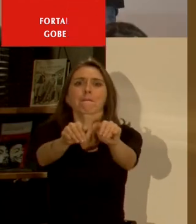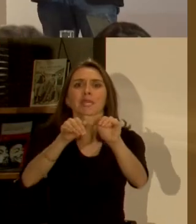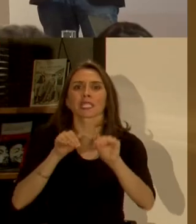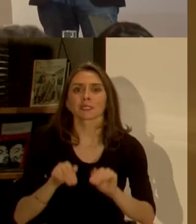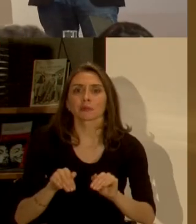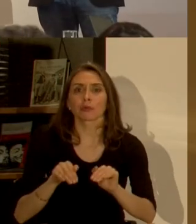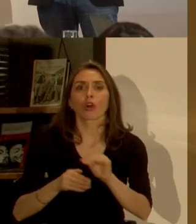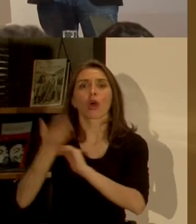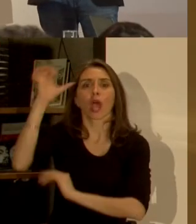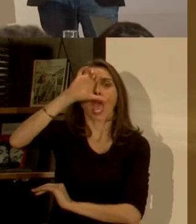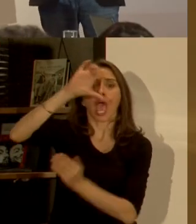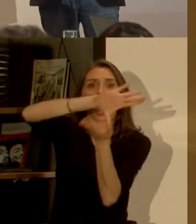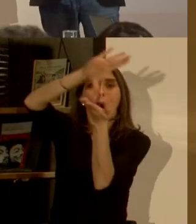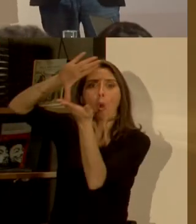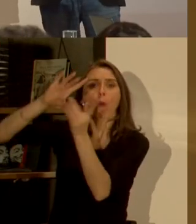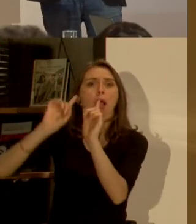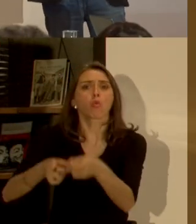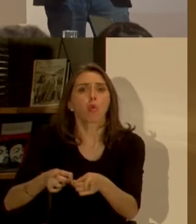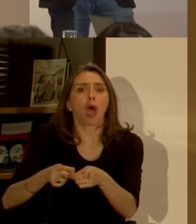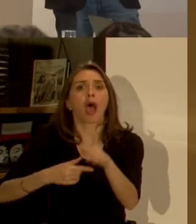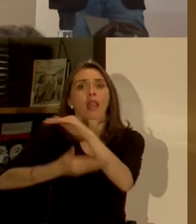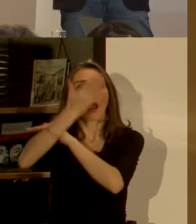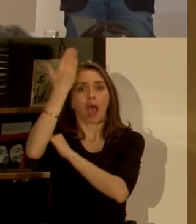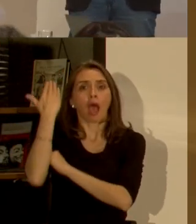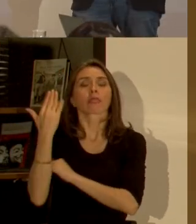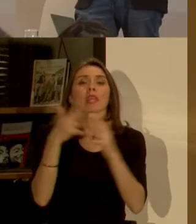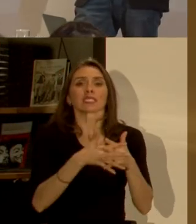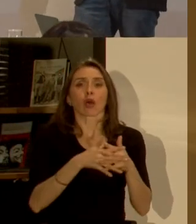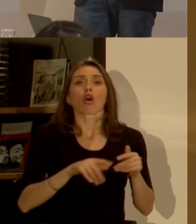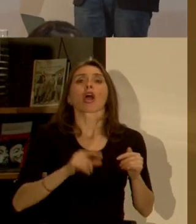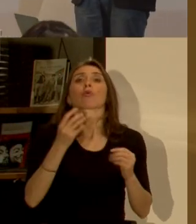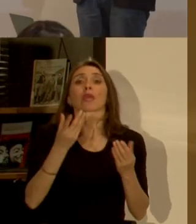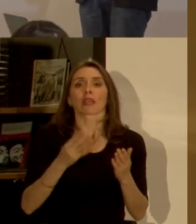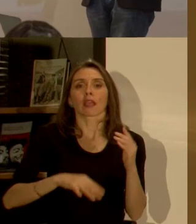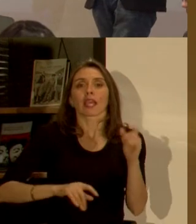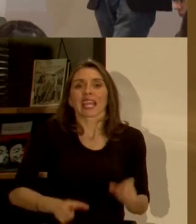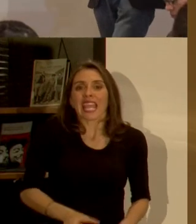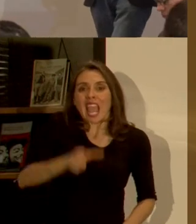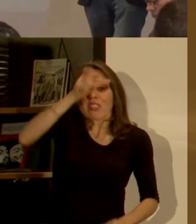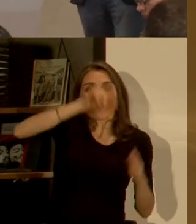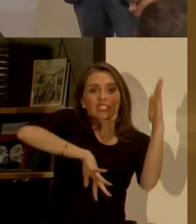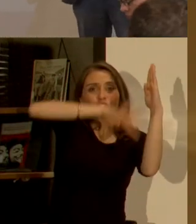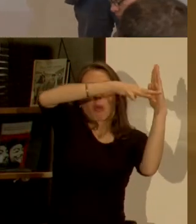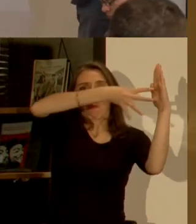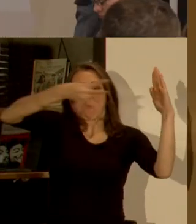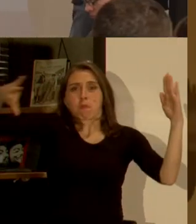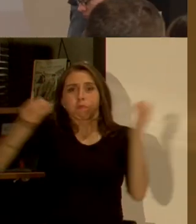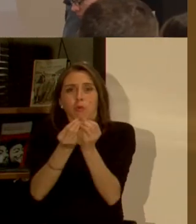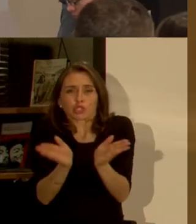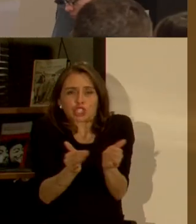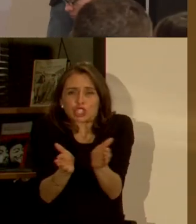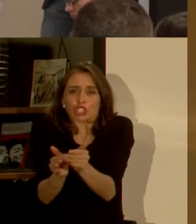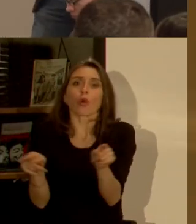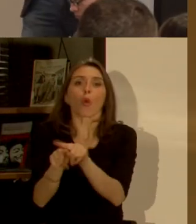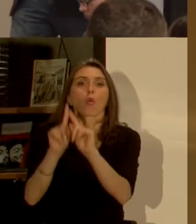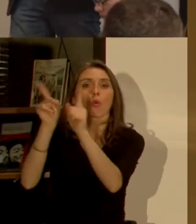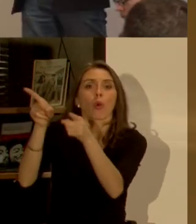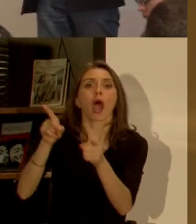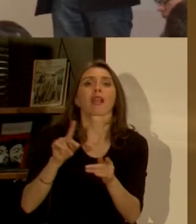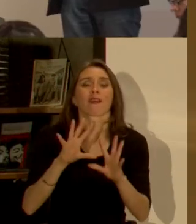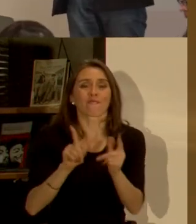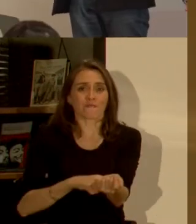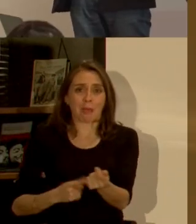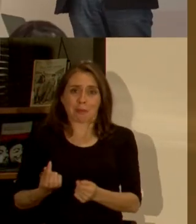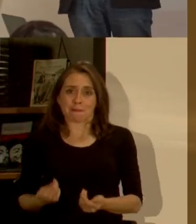en Europa en Estados Unidos con estos tipos de edificios deterioro del edificio y el entorno y acá está el problema las familias que han